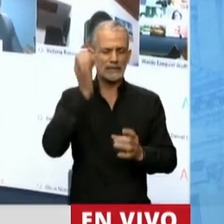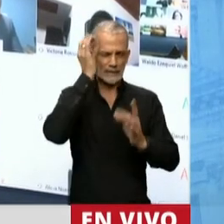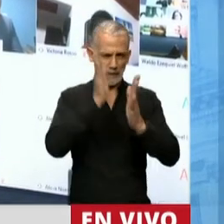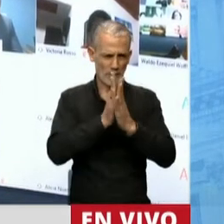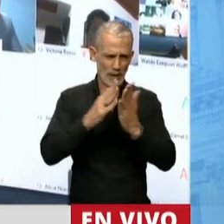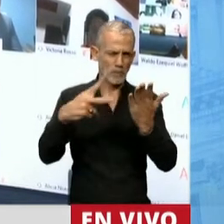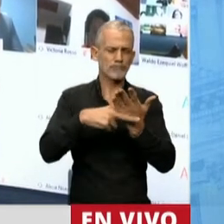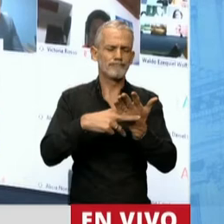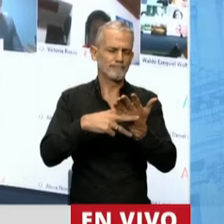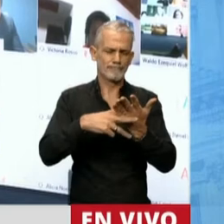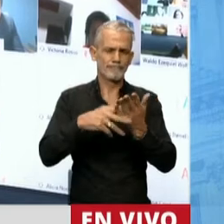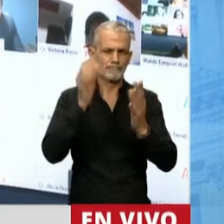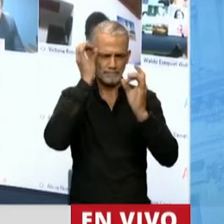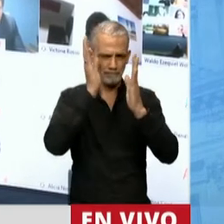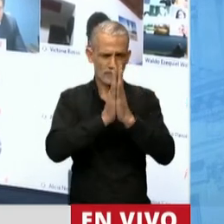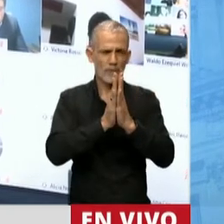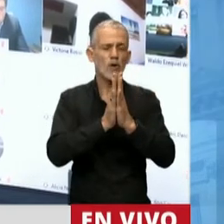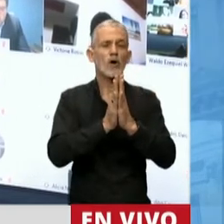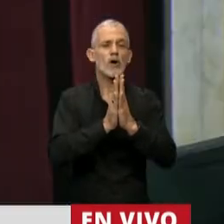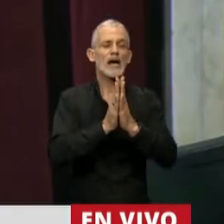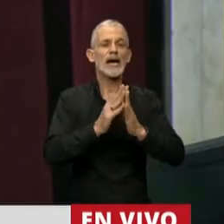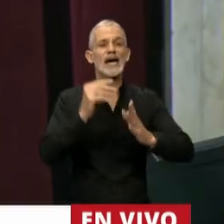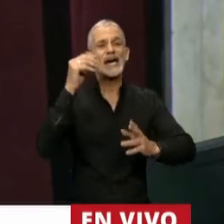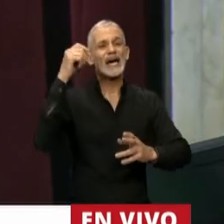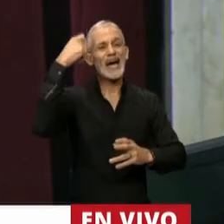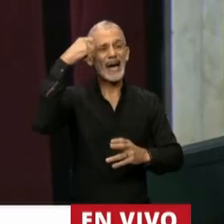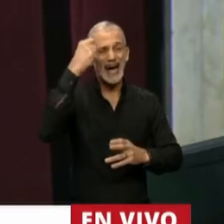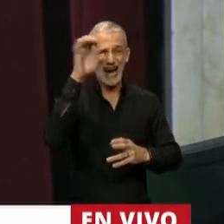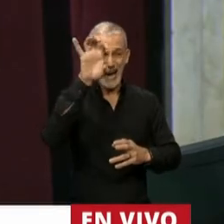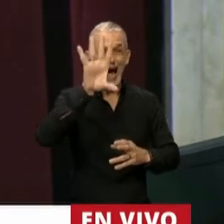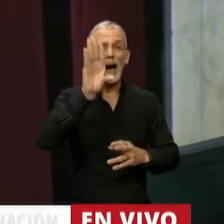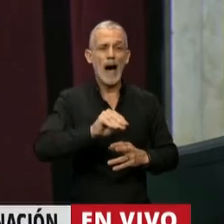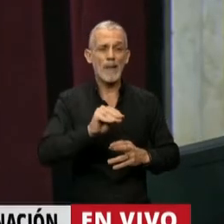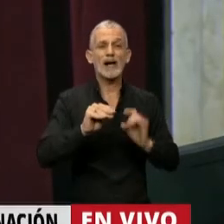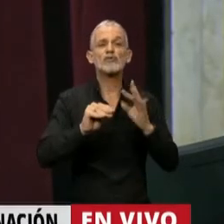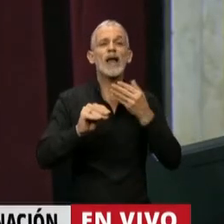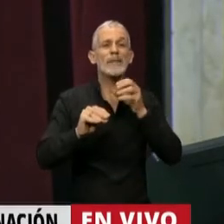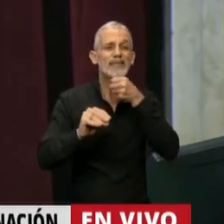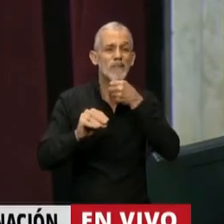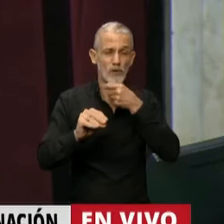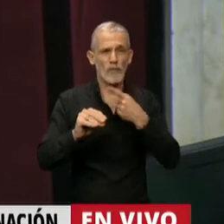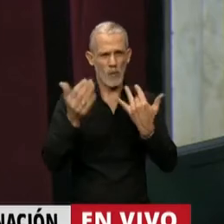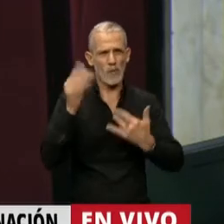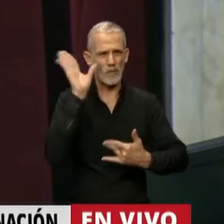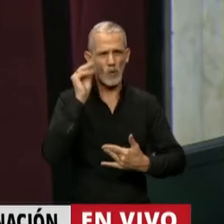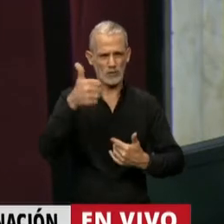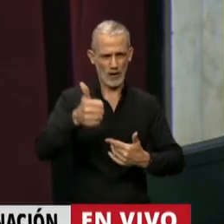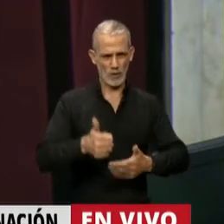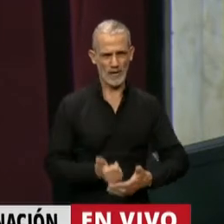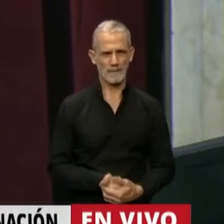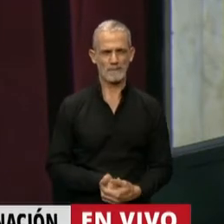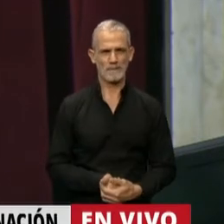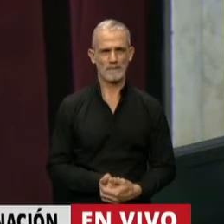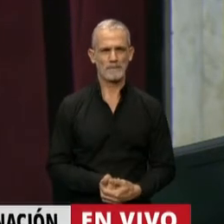Diputado Mancí, le pido si puede apagar la cámara y quedarse solo con el audio, así lo escuchamos bien, por favor.